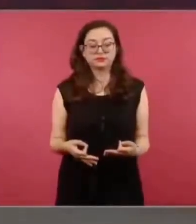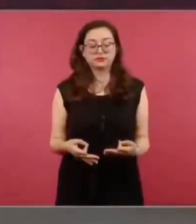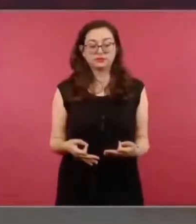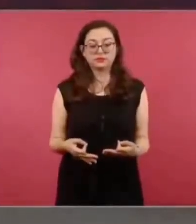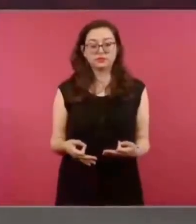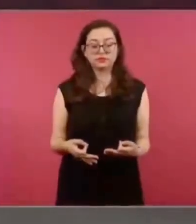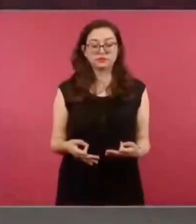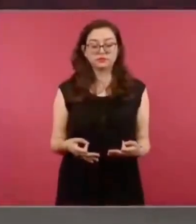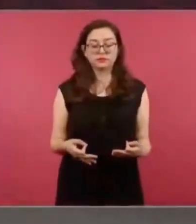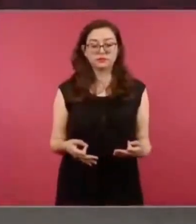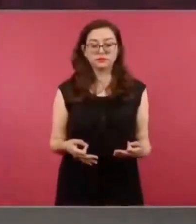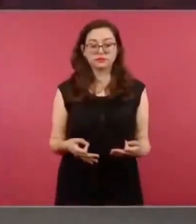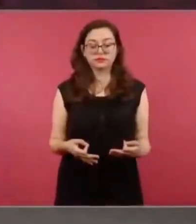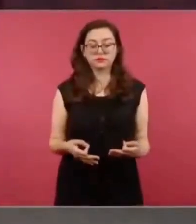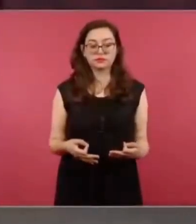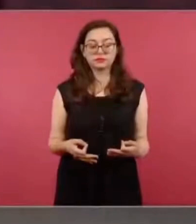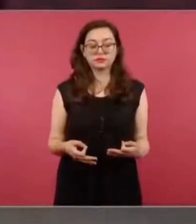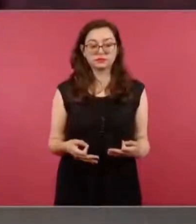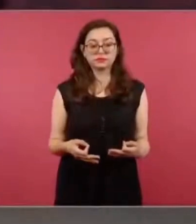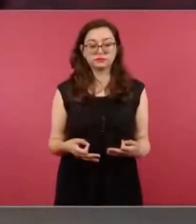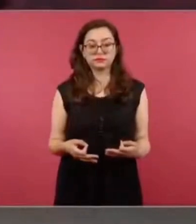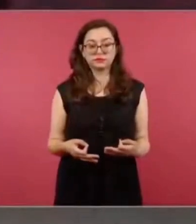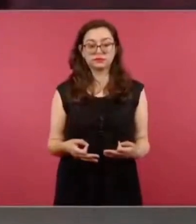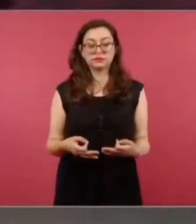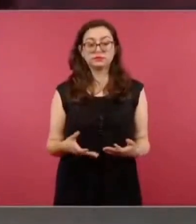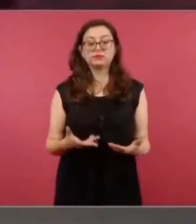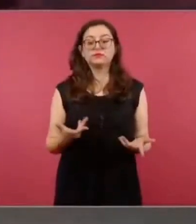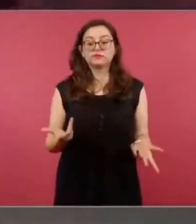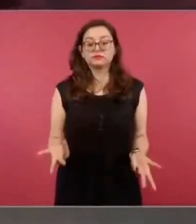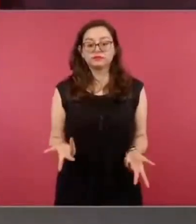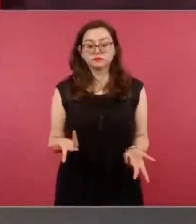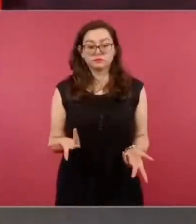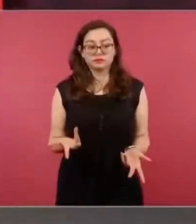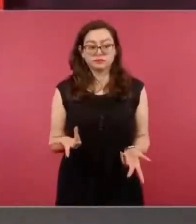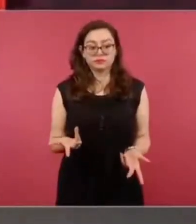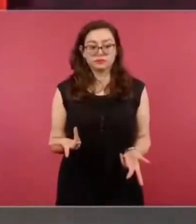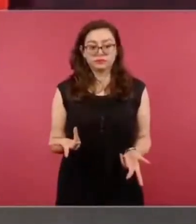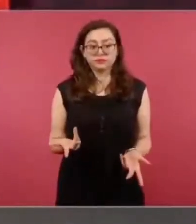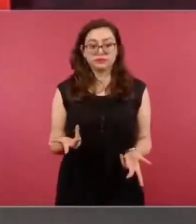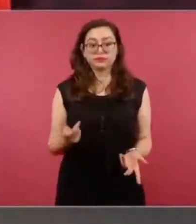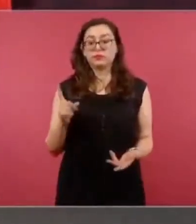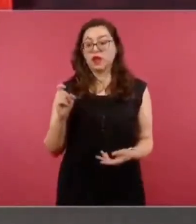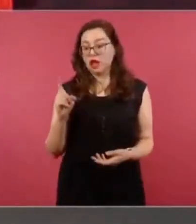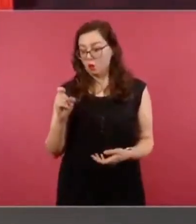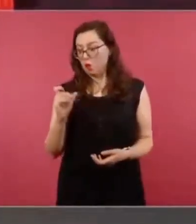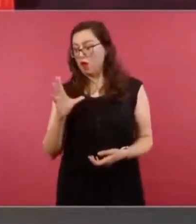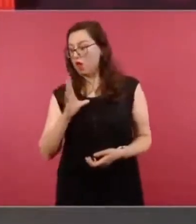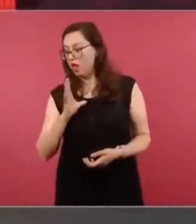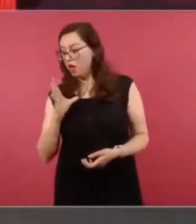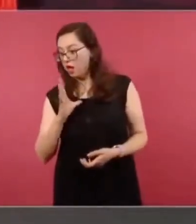a dónde hay agua,